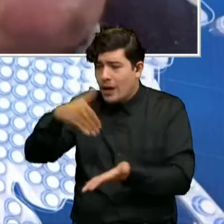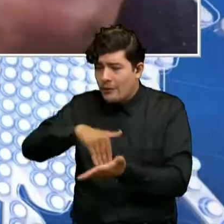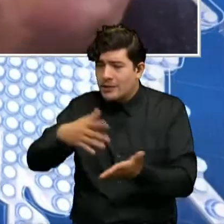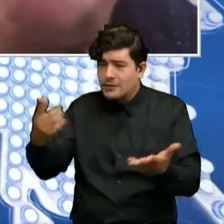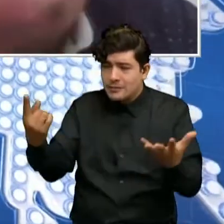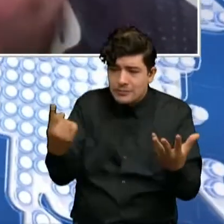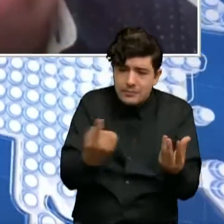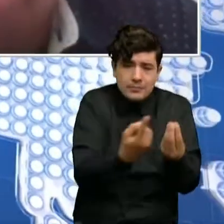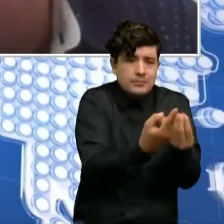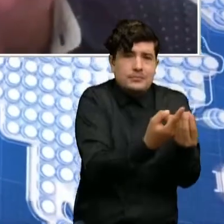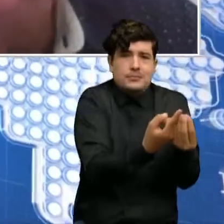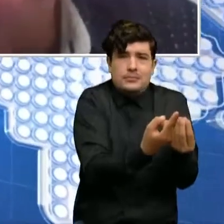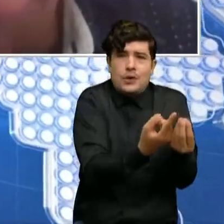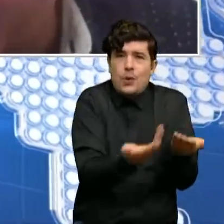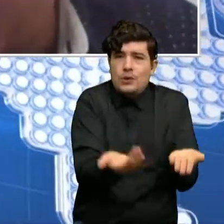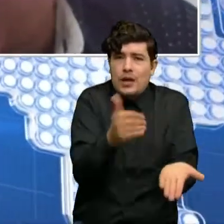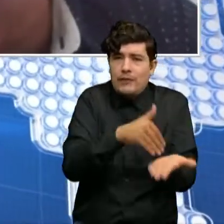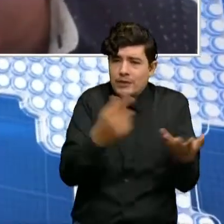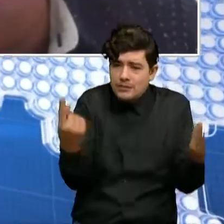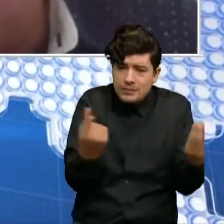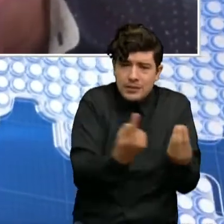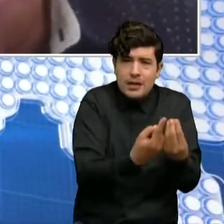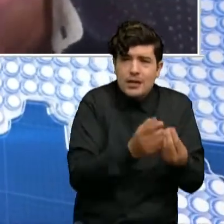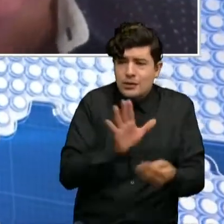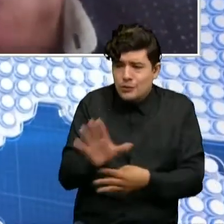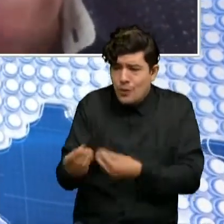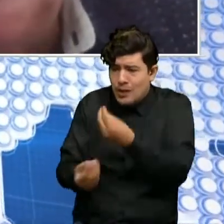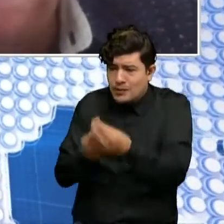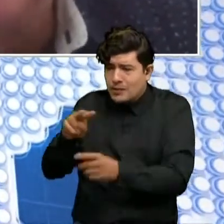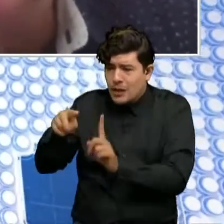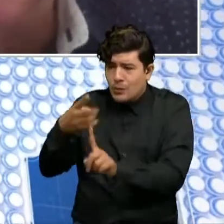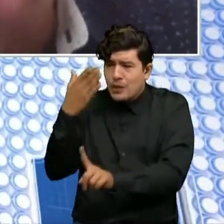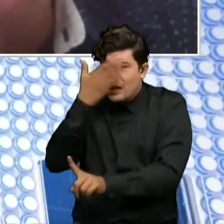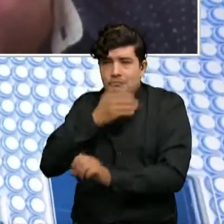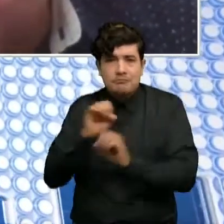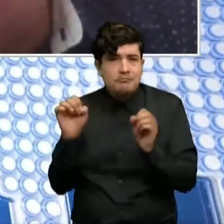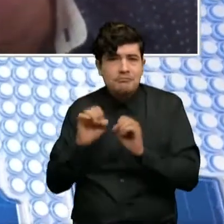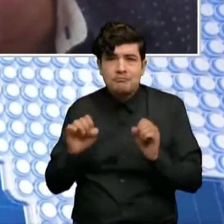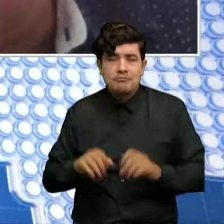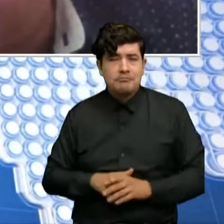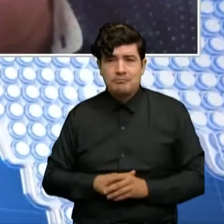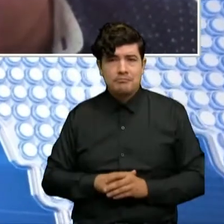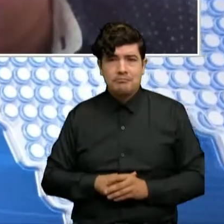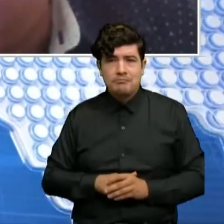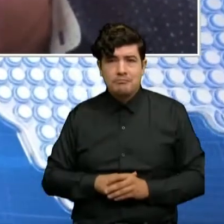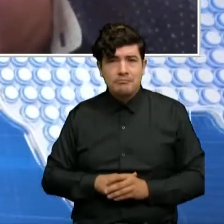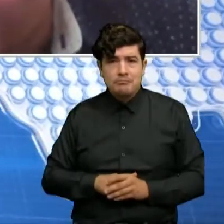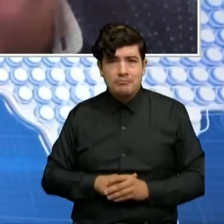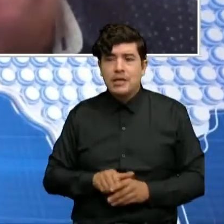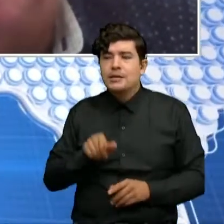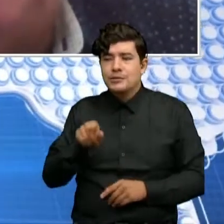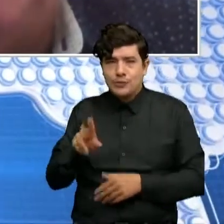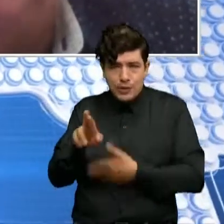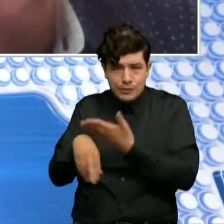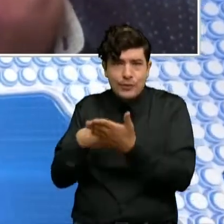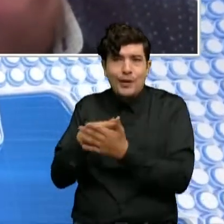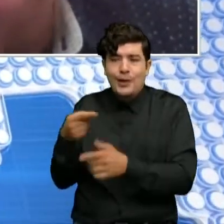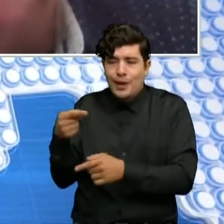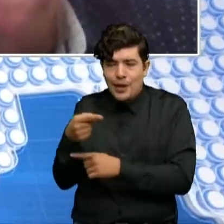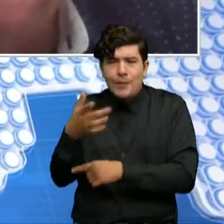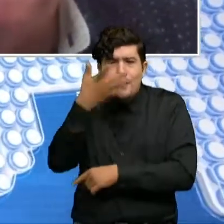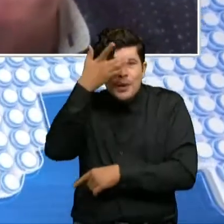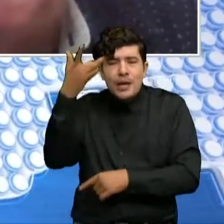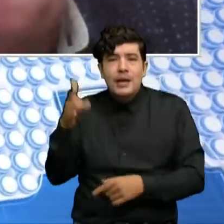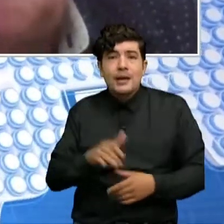pasa nada, no le hacen un segundo tamizaje, una segunda prueba y vea que el resultado se ha dado de esa manera negativa porque han habido